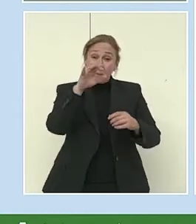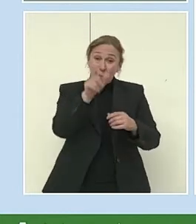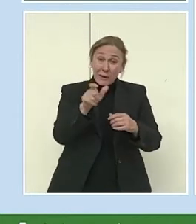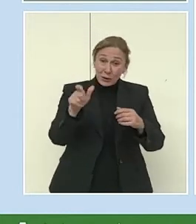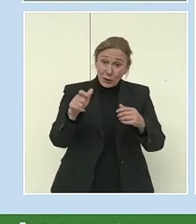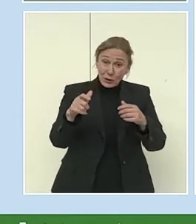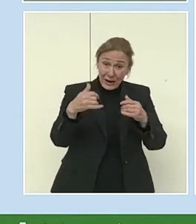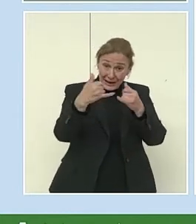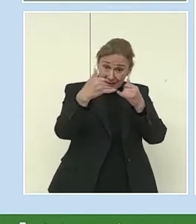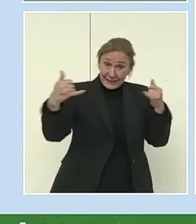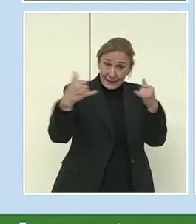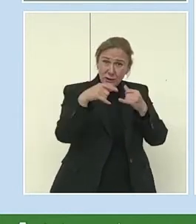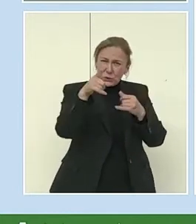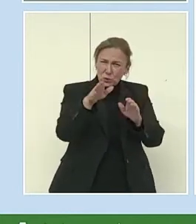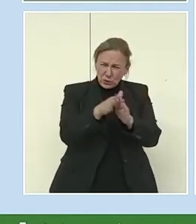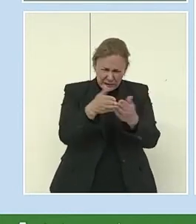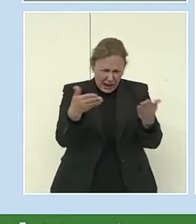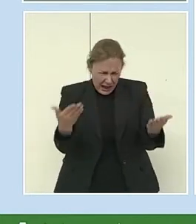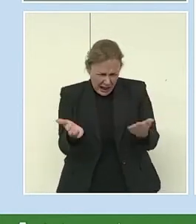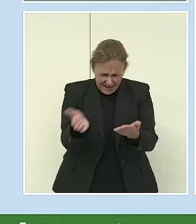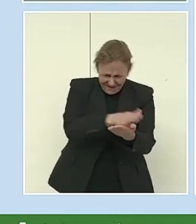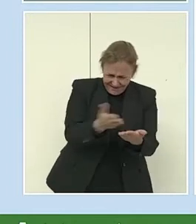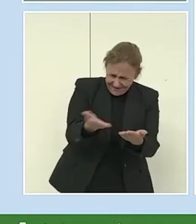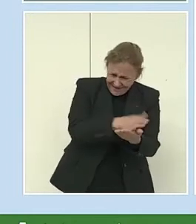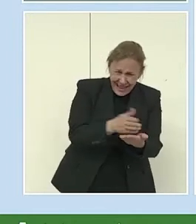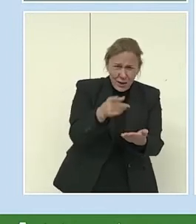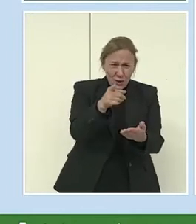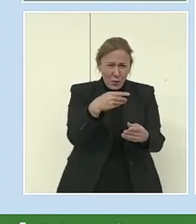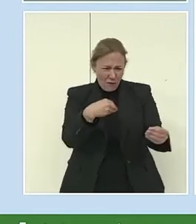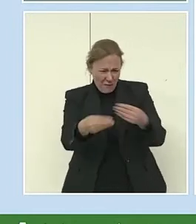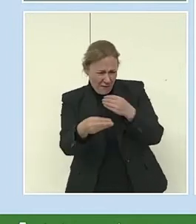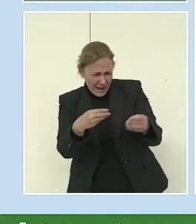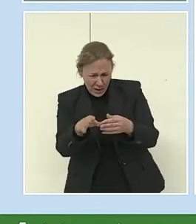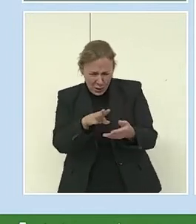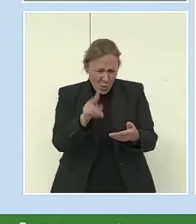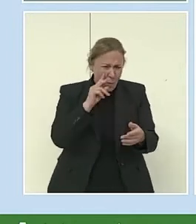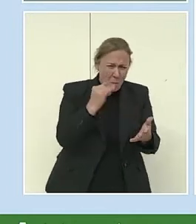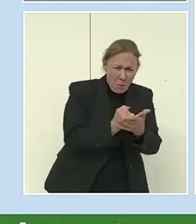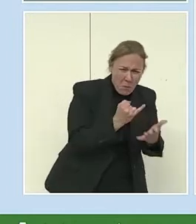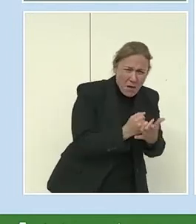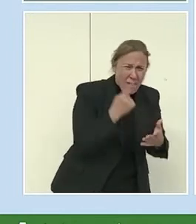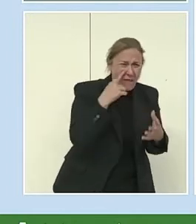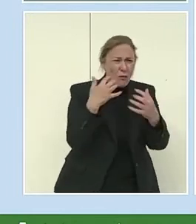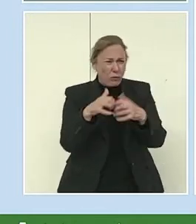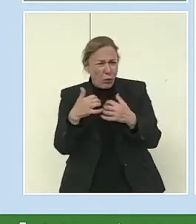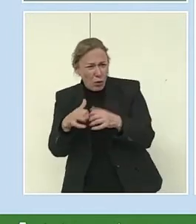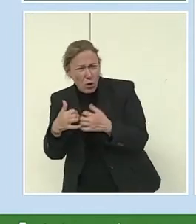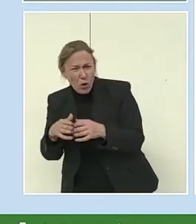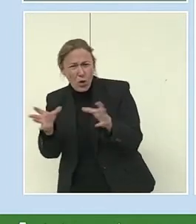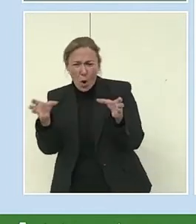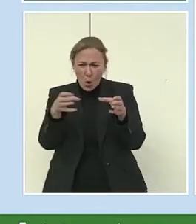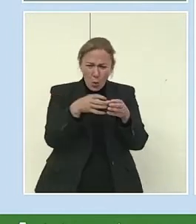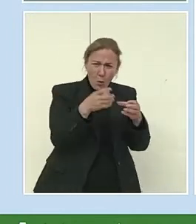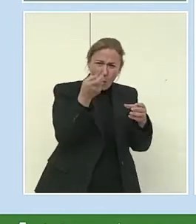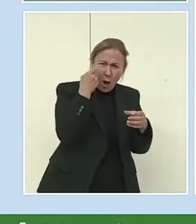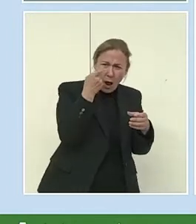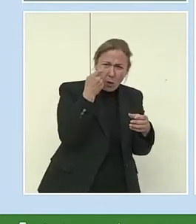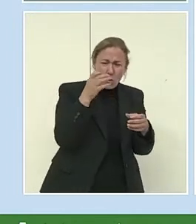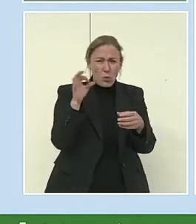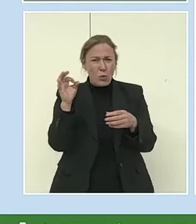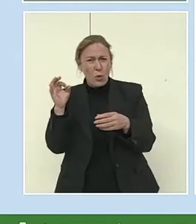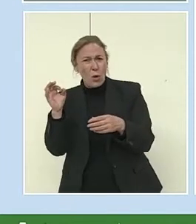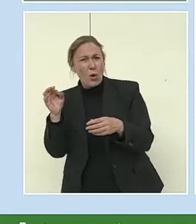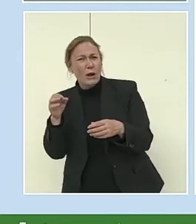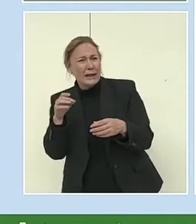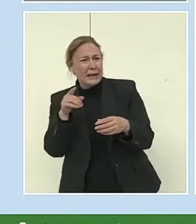les digo, manoséenla, adáptenla, tienen que ser flexibles. Prueben a ver si les funciona con un grupo de alumnos y alumnas